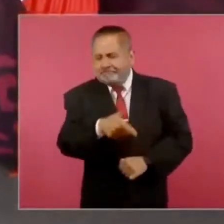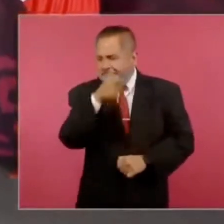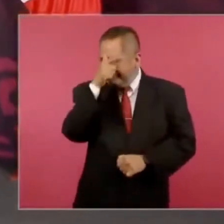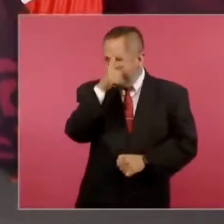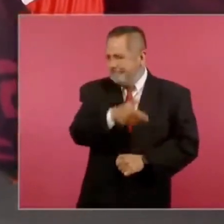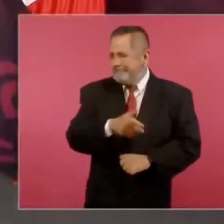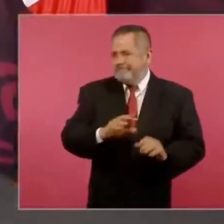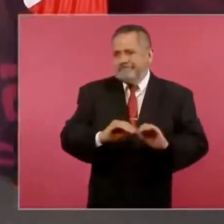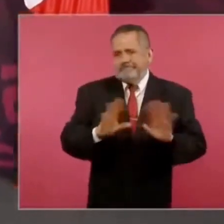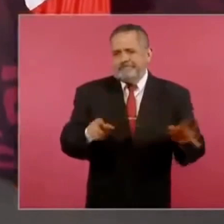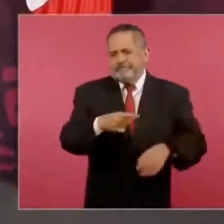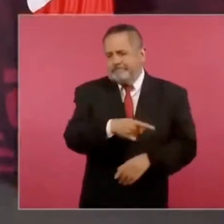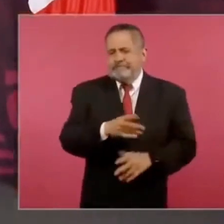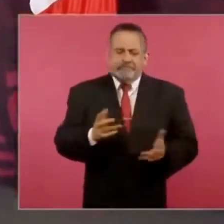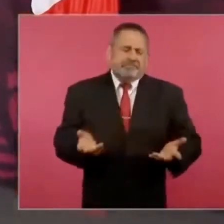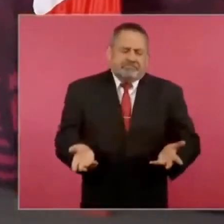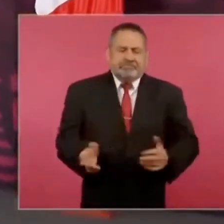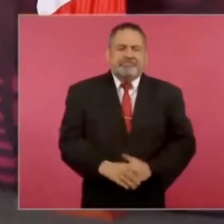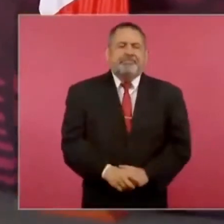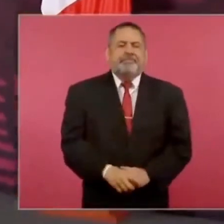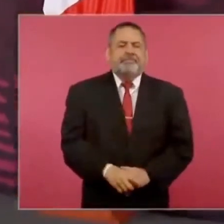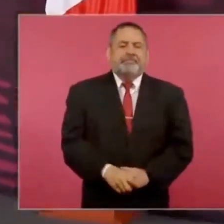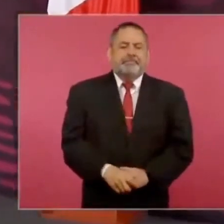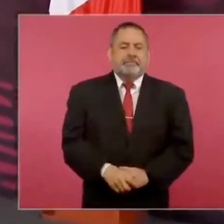Esto es lo que está sucediendo. Pero, en fin, ¿a quién corresponde?